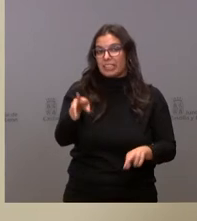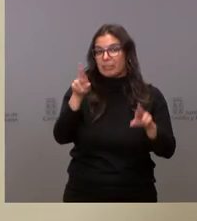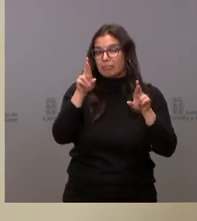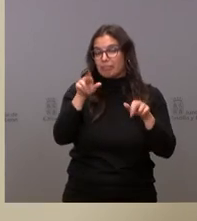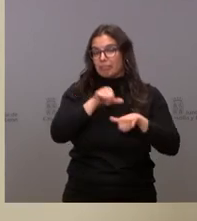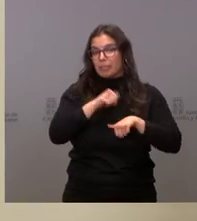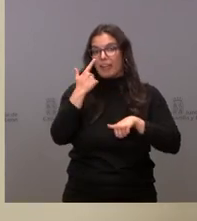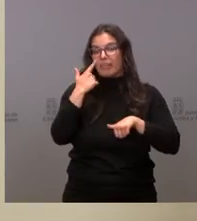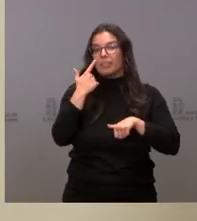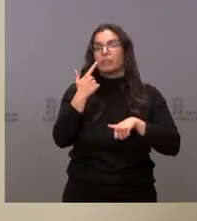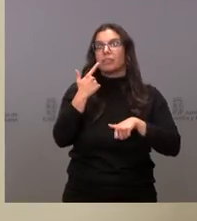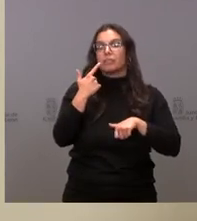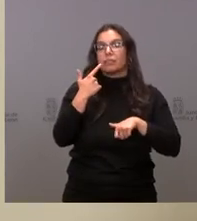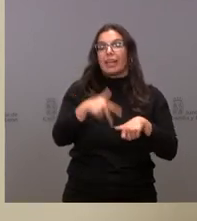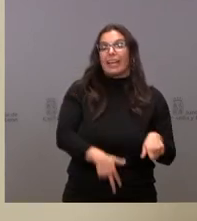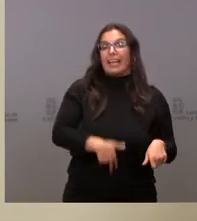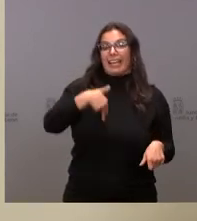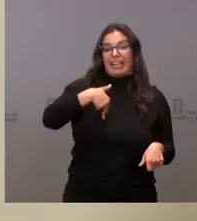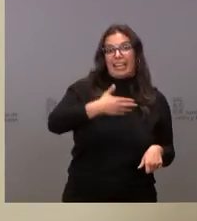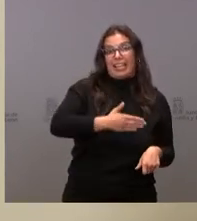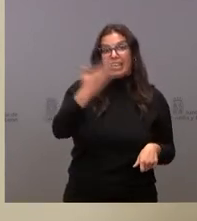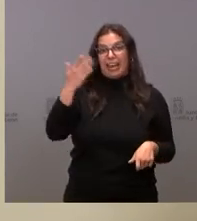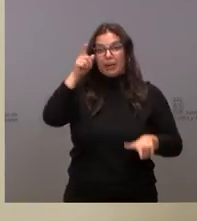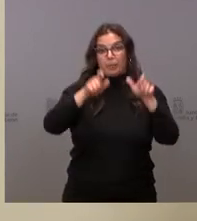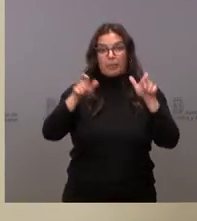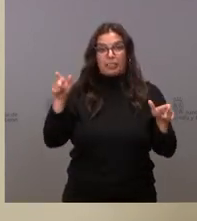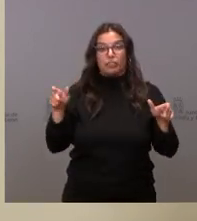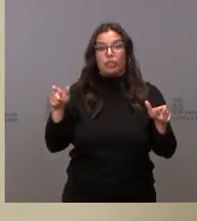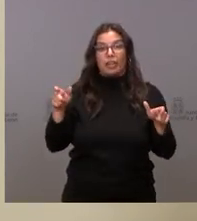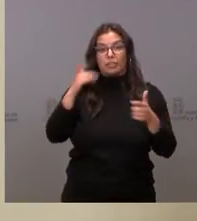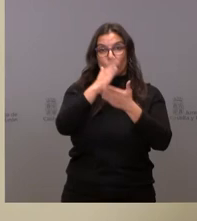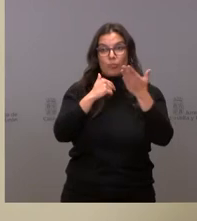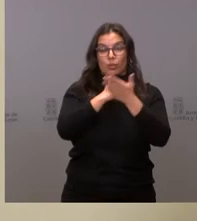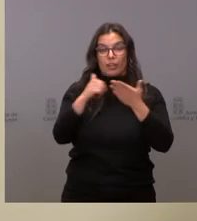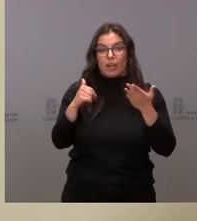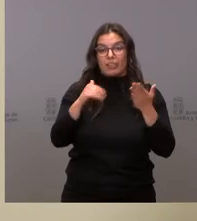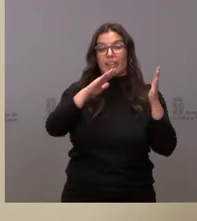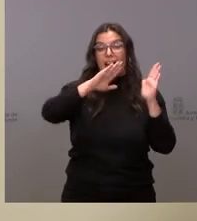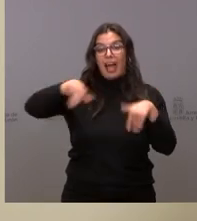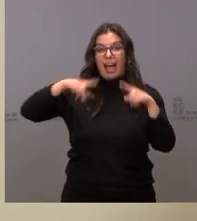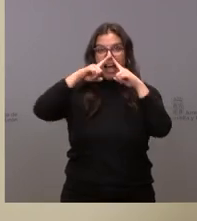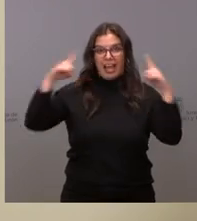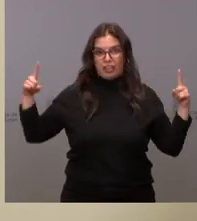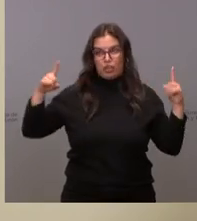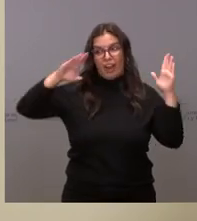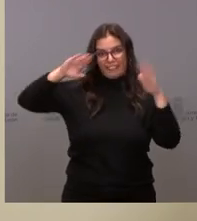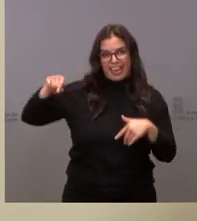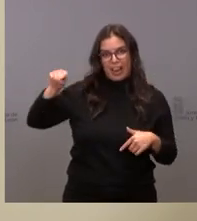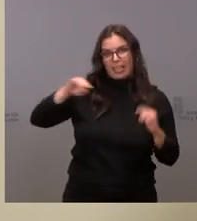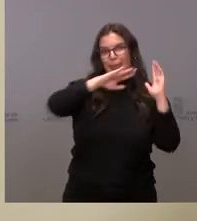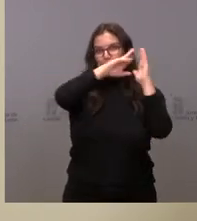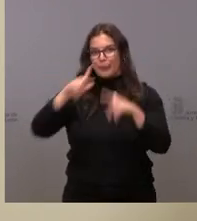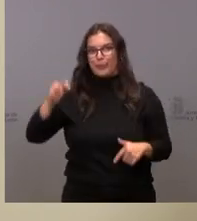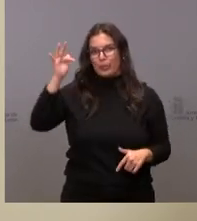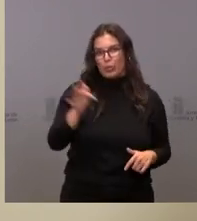comporta el conjunto de la población en la comunidad al final de año. que somos